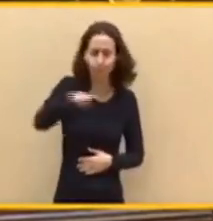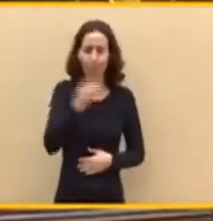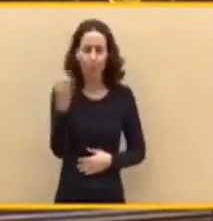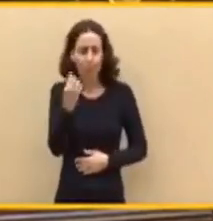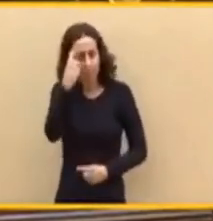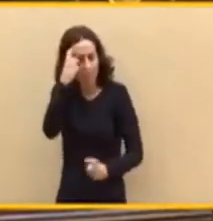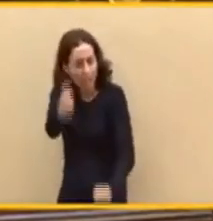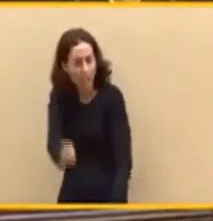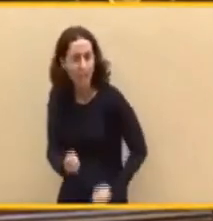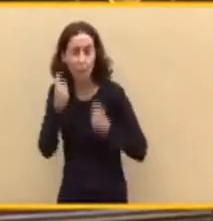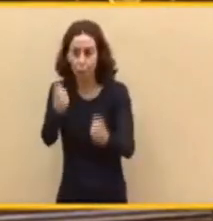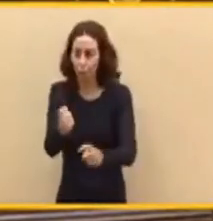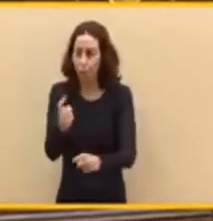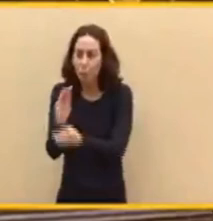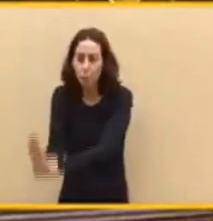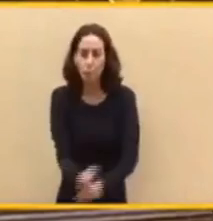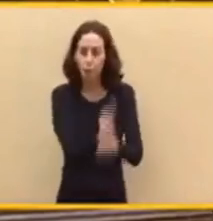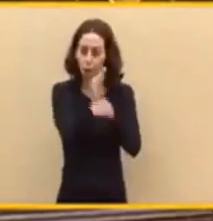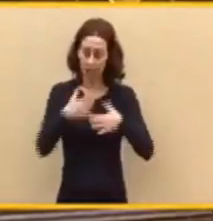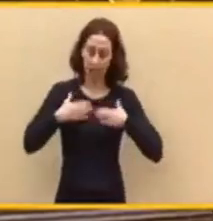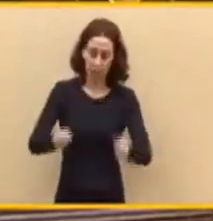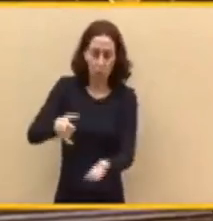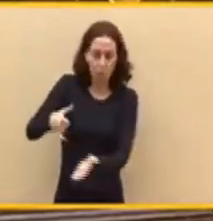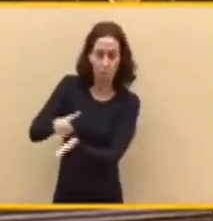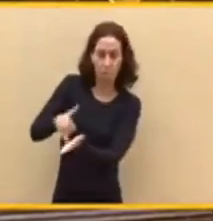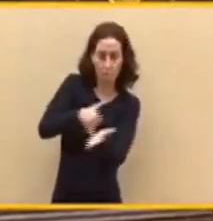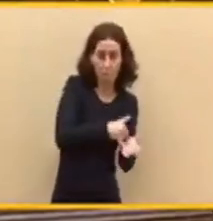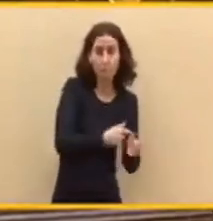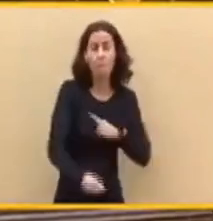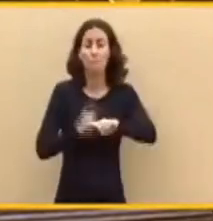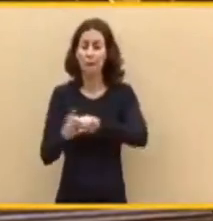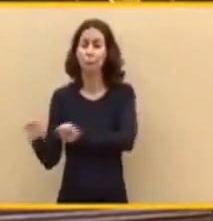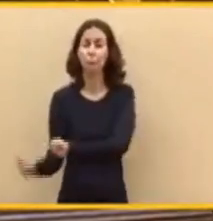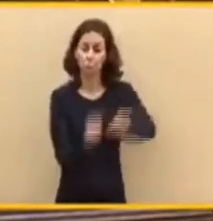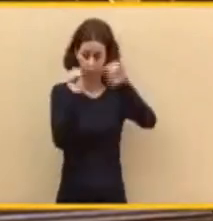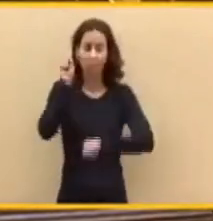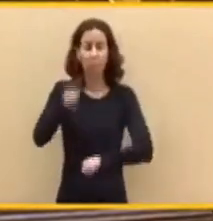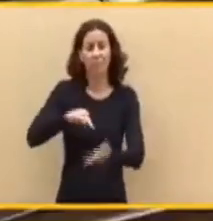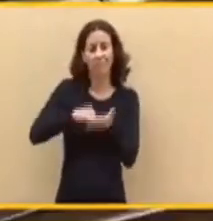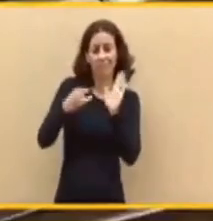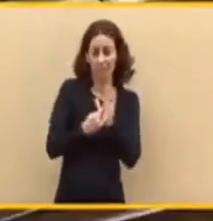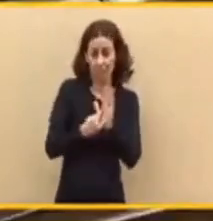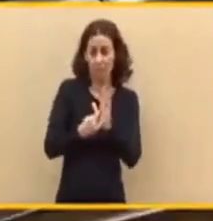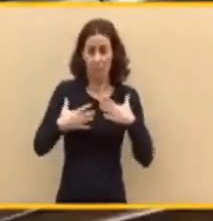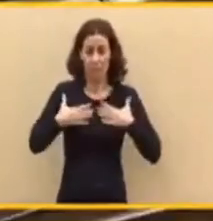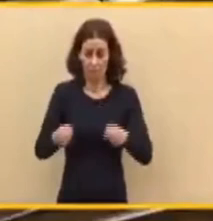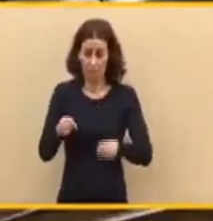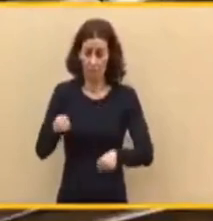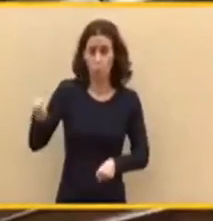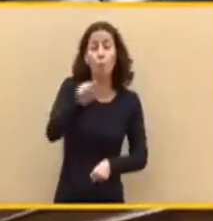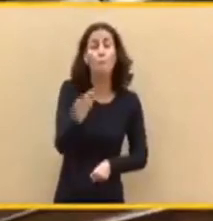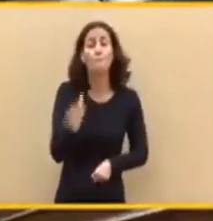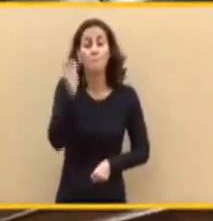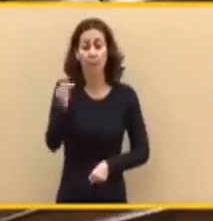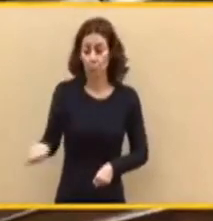de los más vulnerables, de proteger el Sistema Nacional de Salud, de proteger a los profesionales sanitarios. Ellos saben mejor que